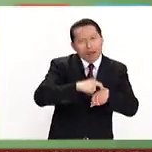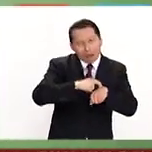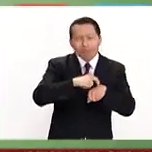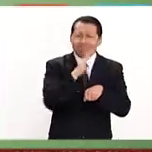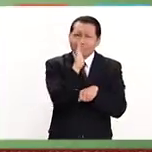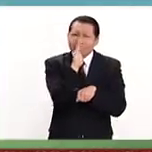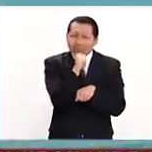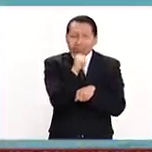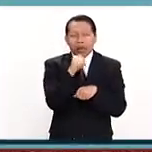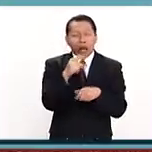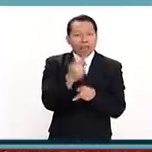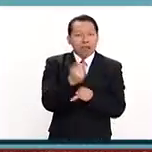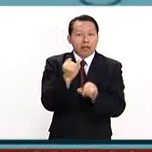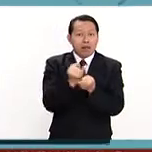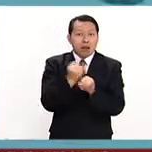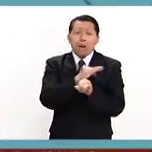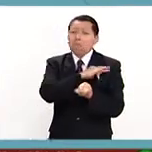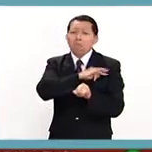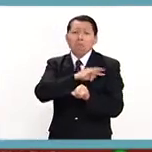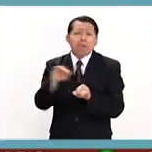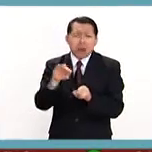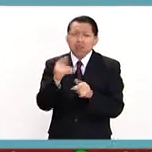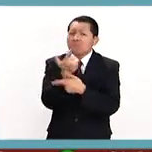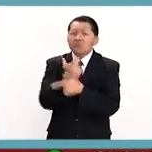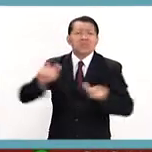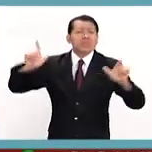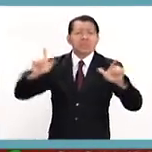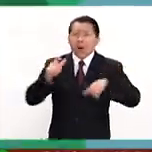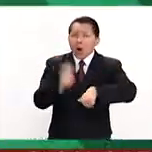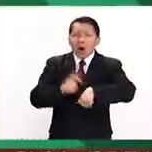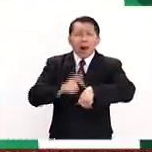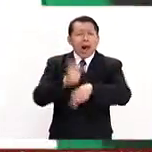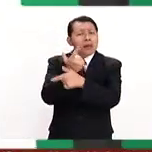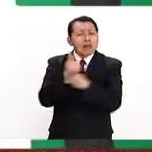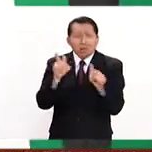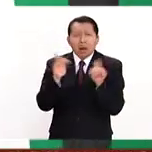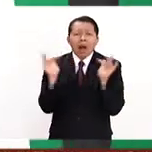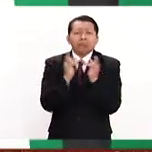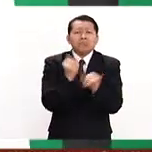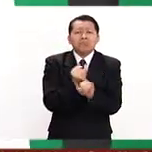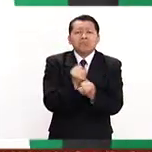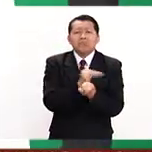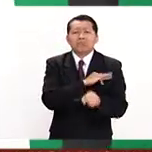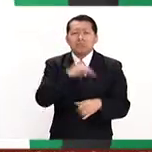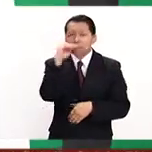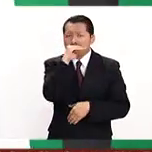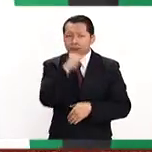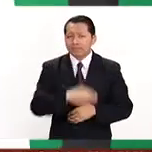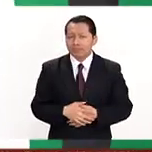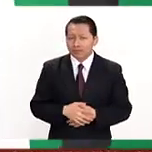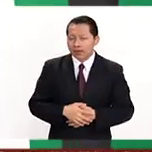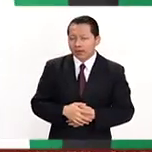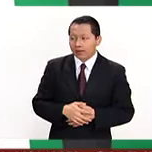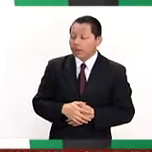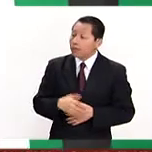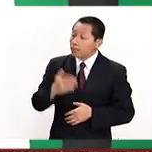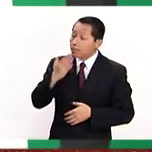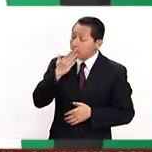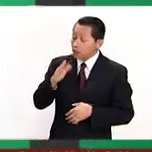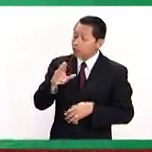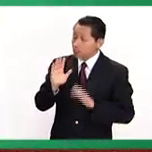cursar sus estudios en el tiempo libre que tienen. Entonces, esas son las ventajas y las características de este servicio. Claro, sabré yo ya la